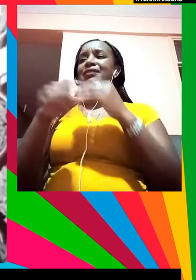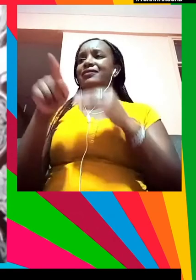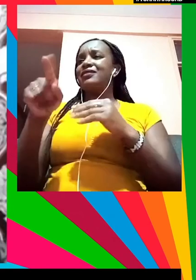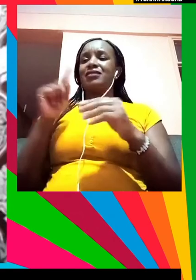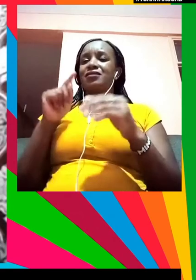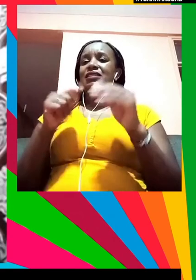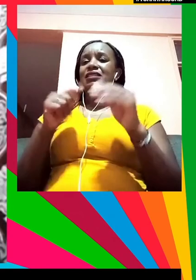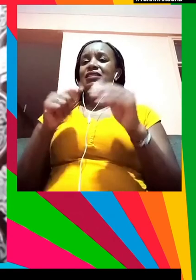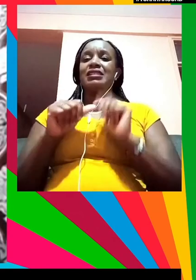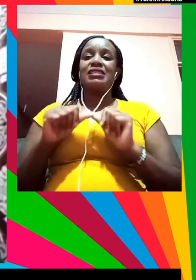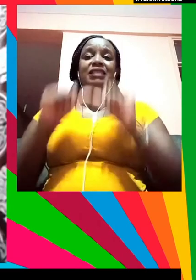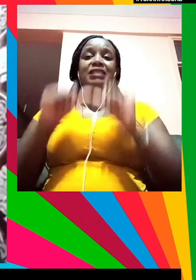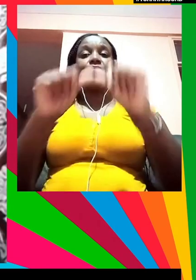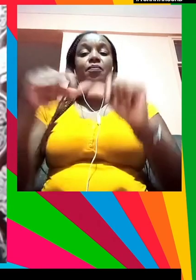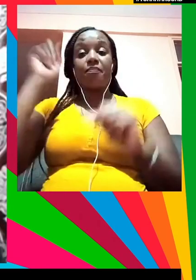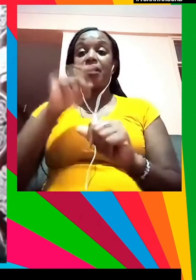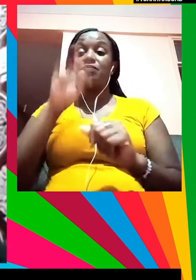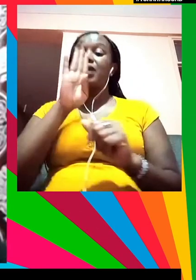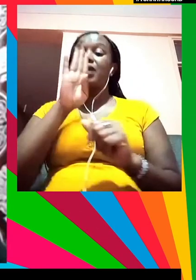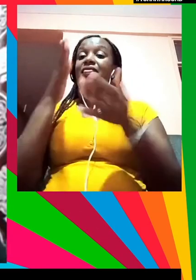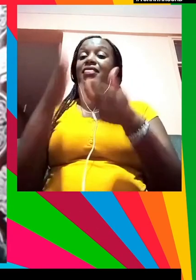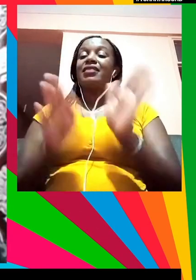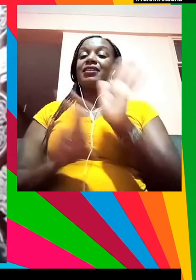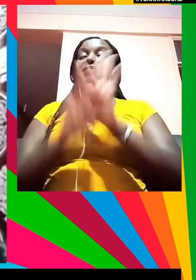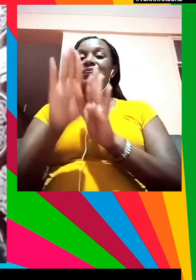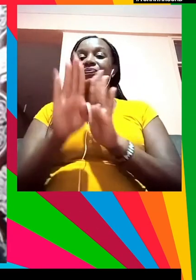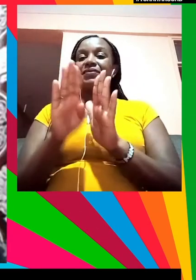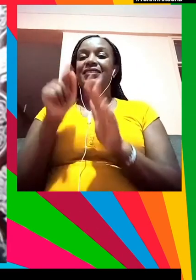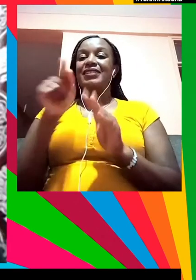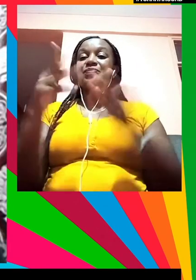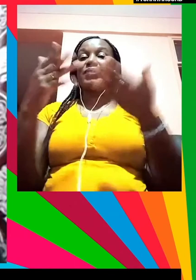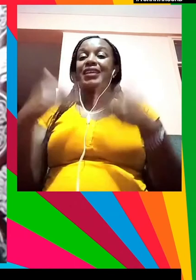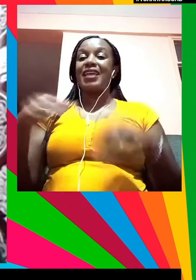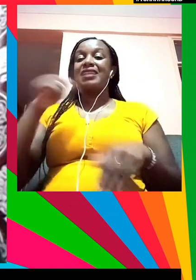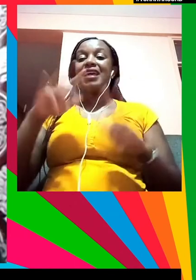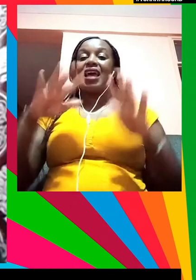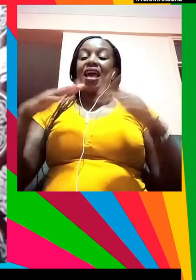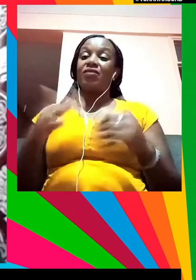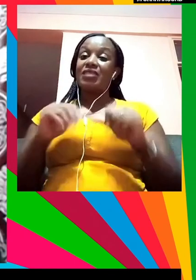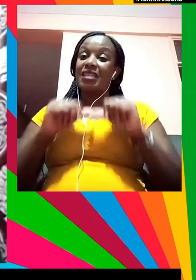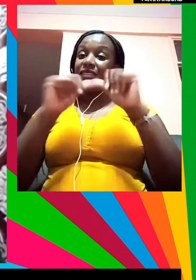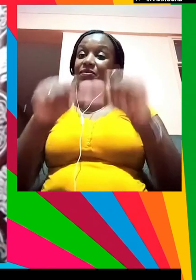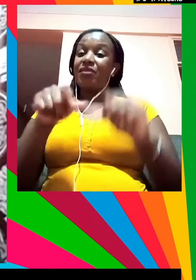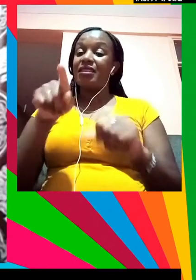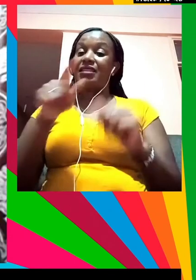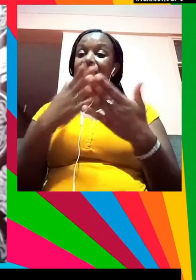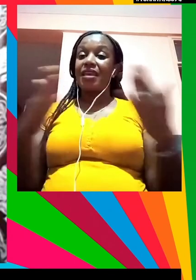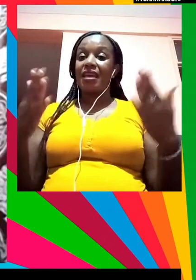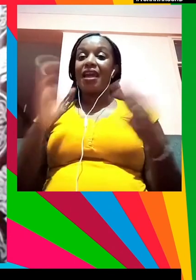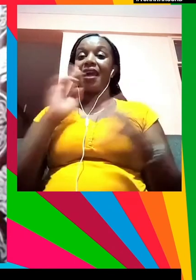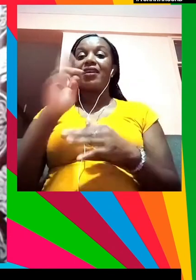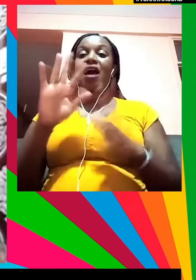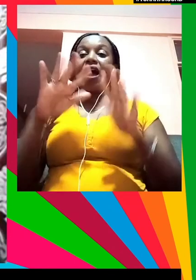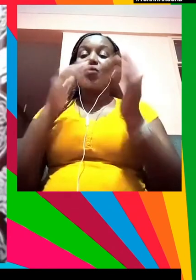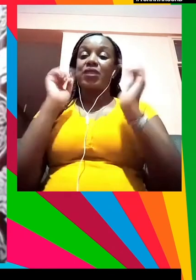debería de ser así pero no siempre lo es y cuán sostenibles son las cosas que hacemos creo que hemos de